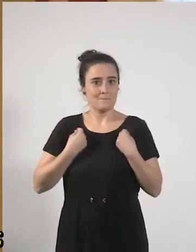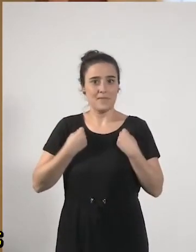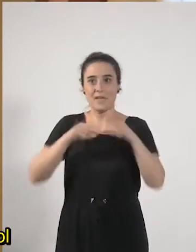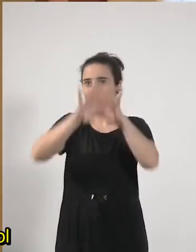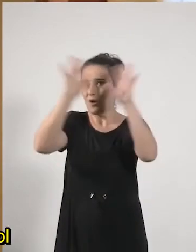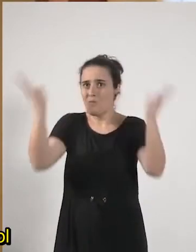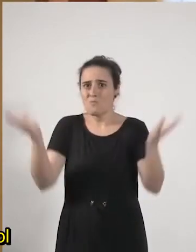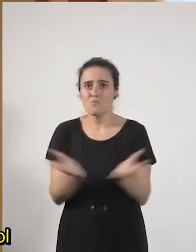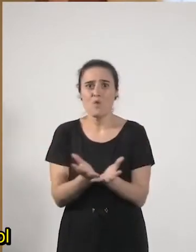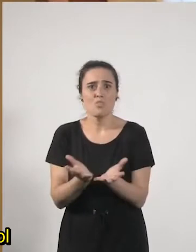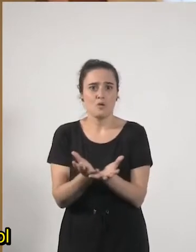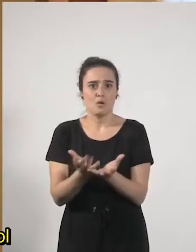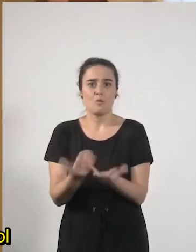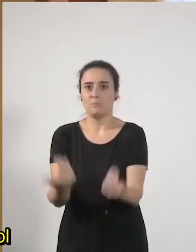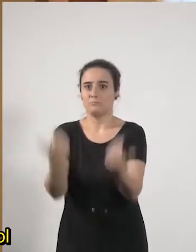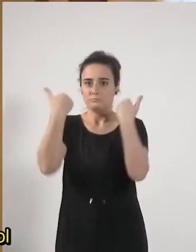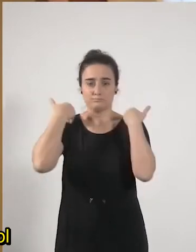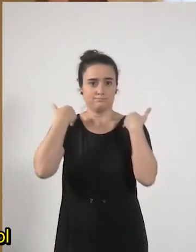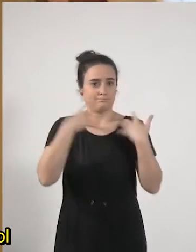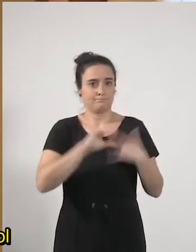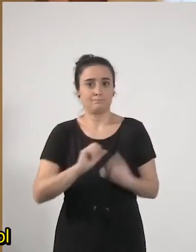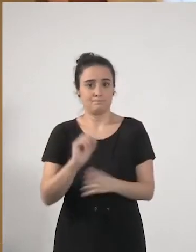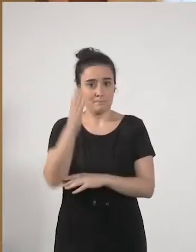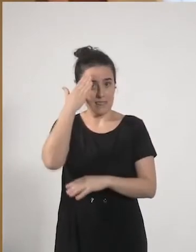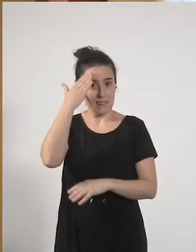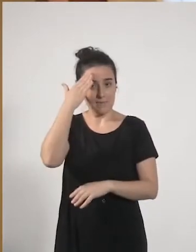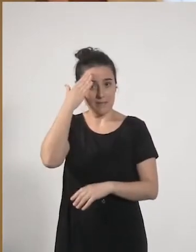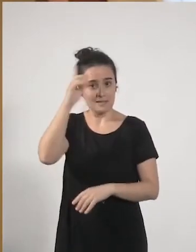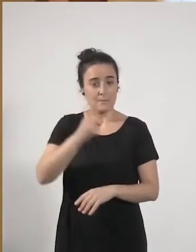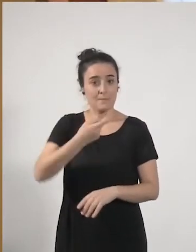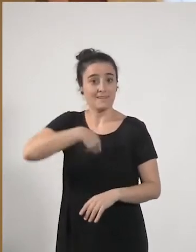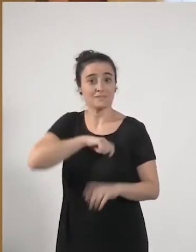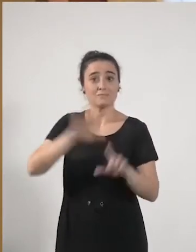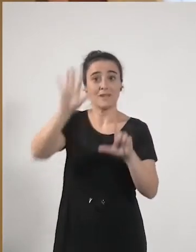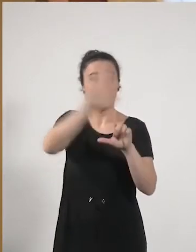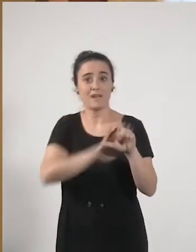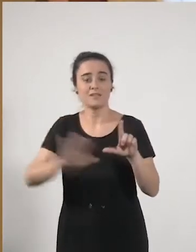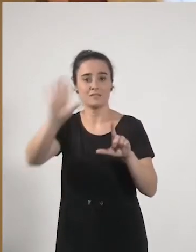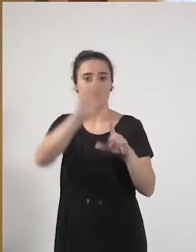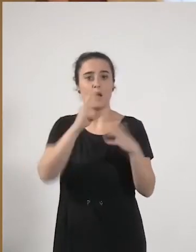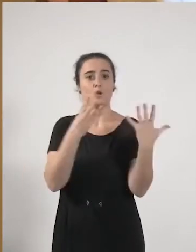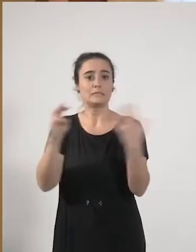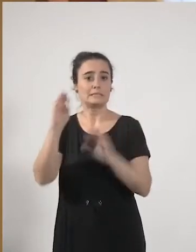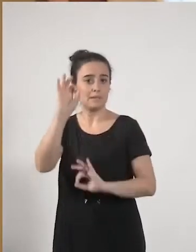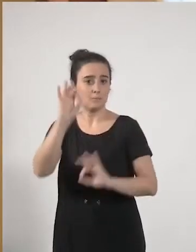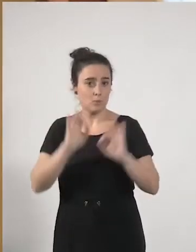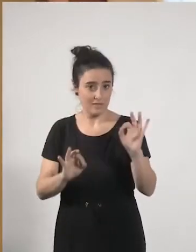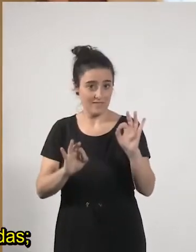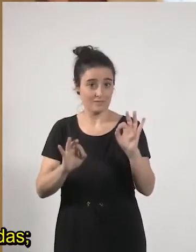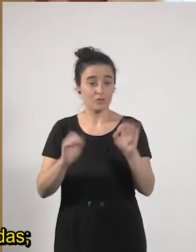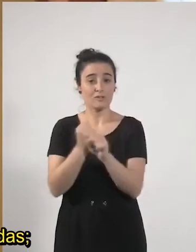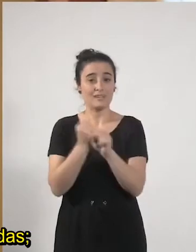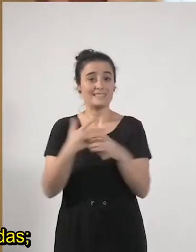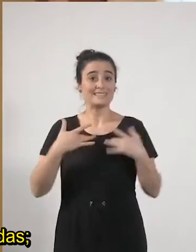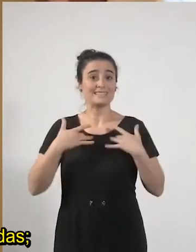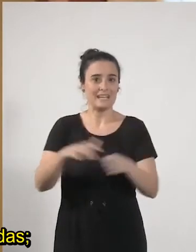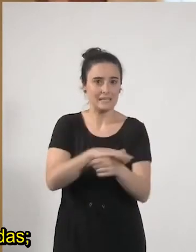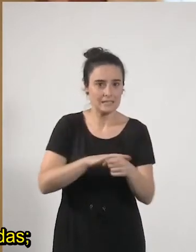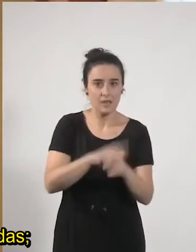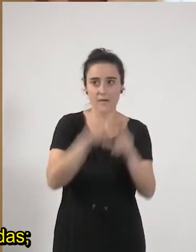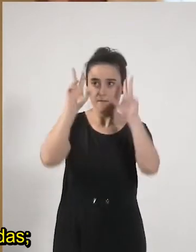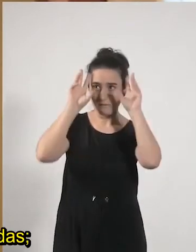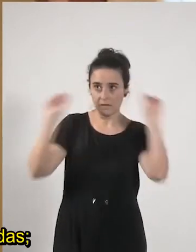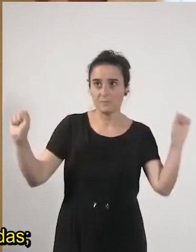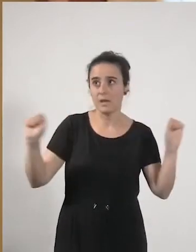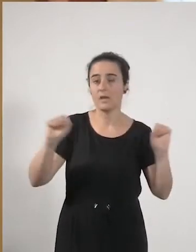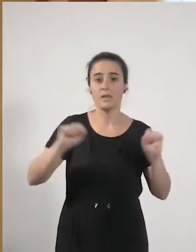mundo. Sabemos que en el Estado español ellas son más del 80% del personal sanitario, enfermería y ocupación